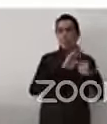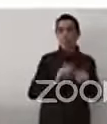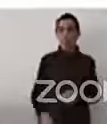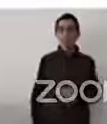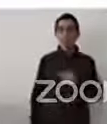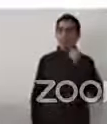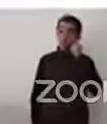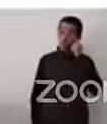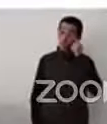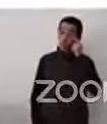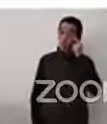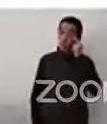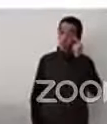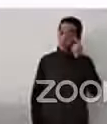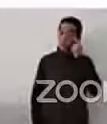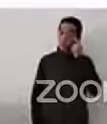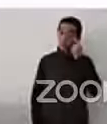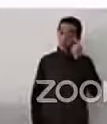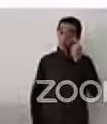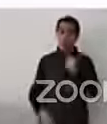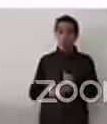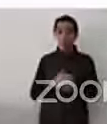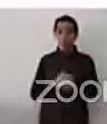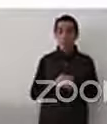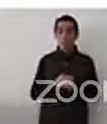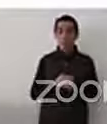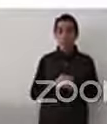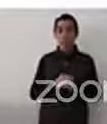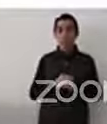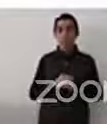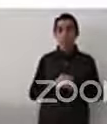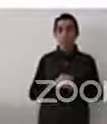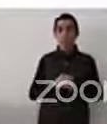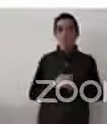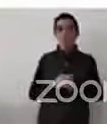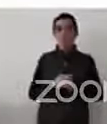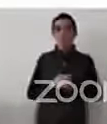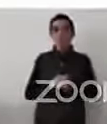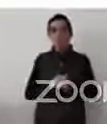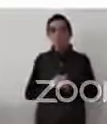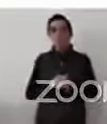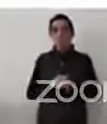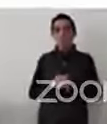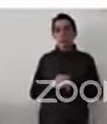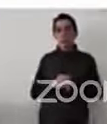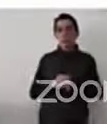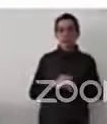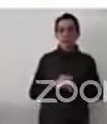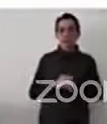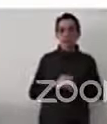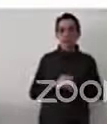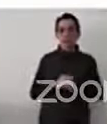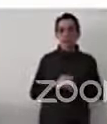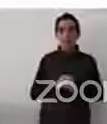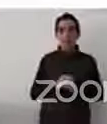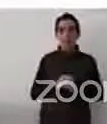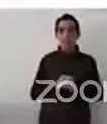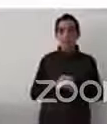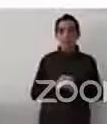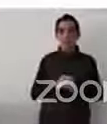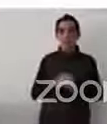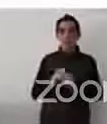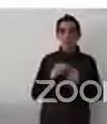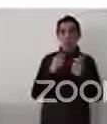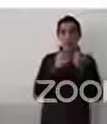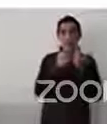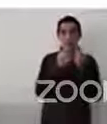Hay una serie de motivos prohibidos y ya que nos acompañaron los miembros de la coalición de ciudades